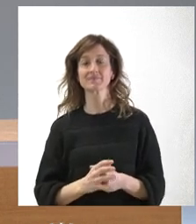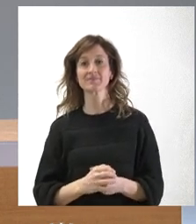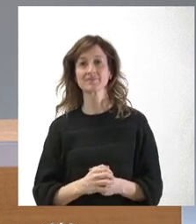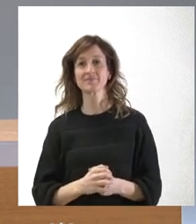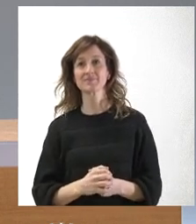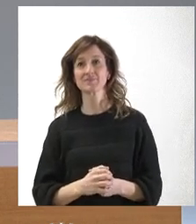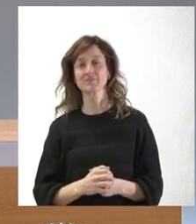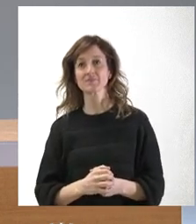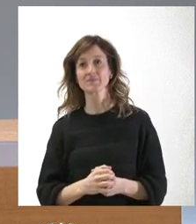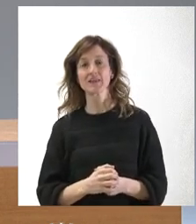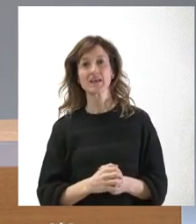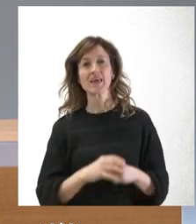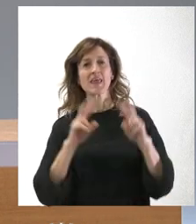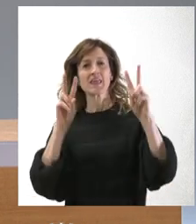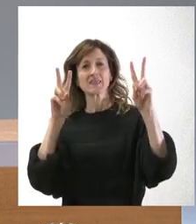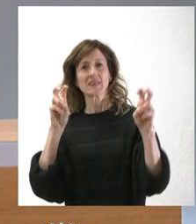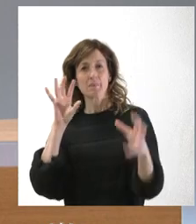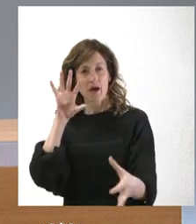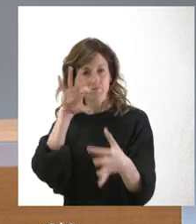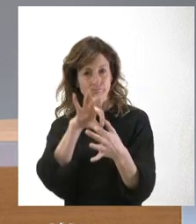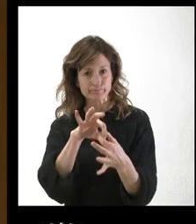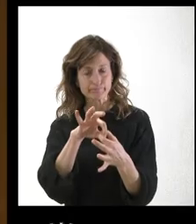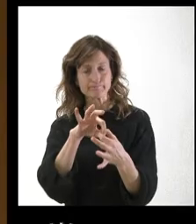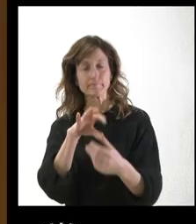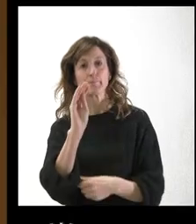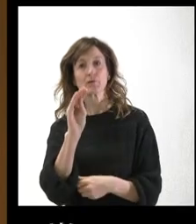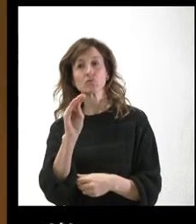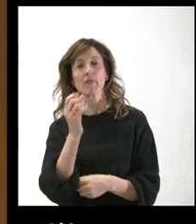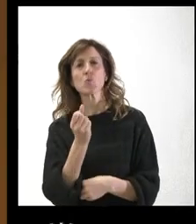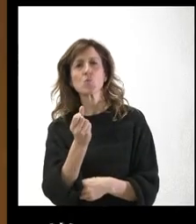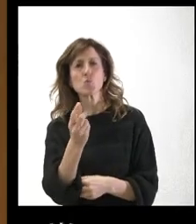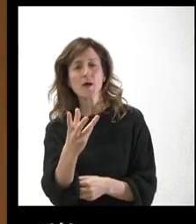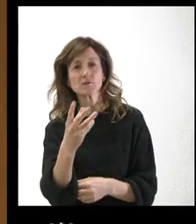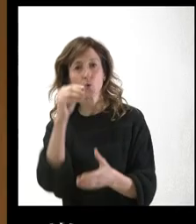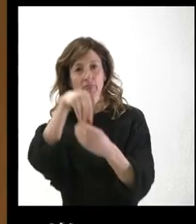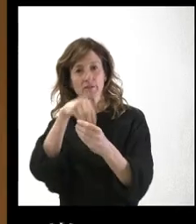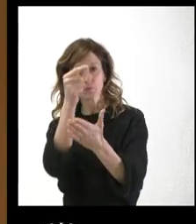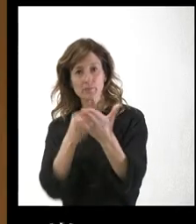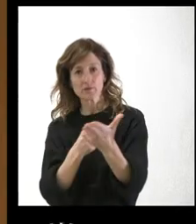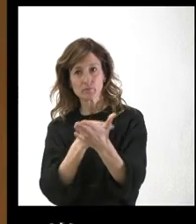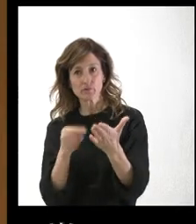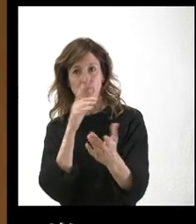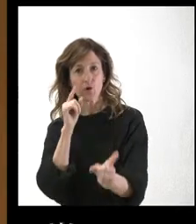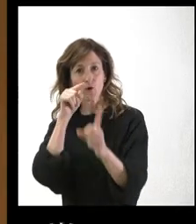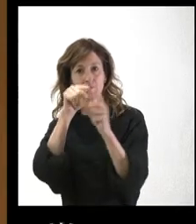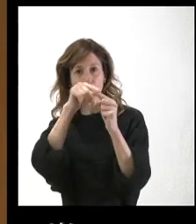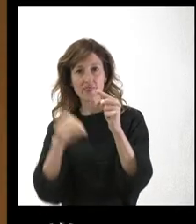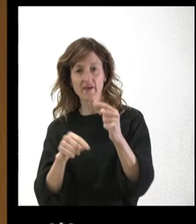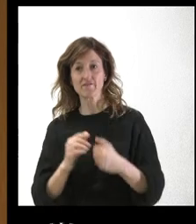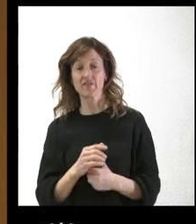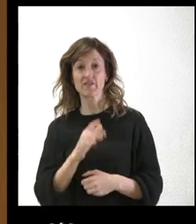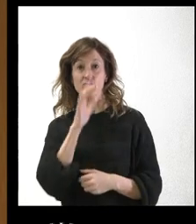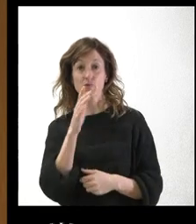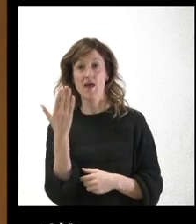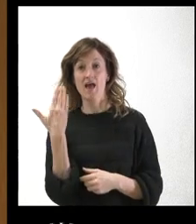Sí, sobre otro asunto, no sé si nos puede decir qué cifra finalmente va a ir en el presupuesto del objetivo de déficit. Tras el